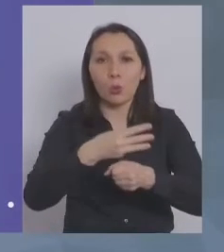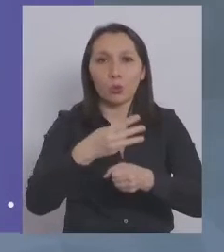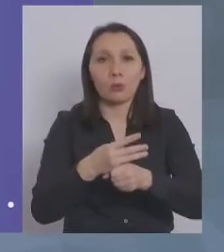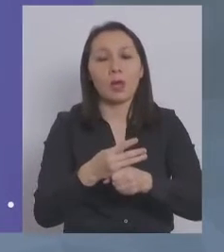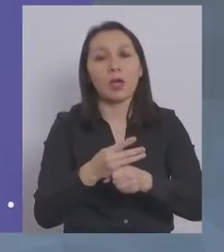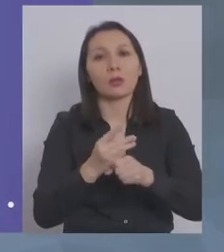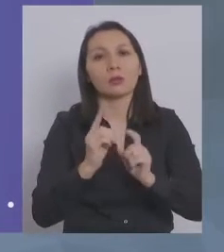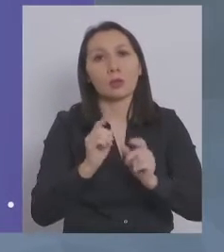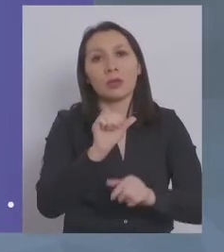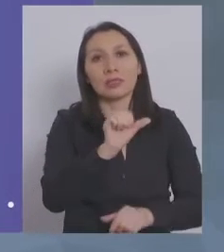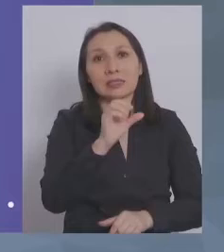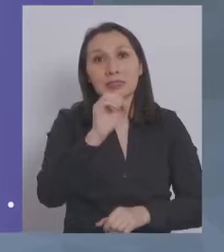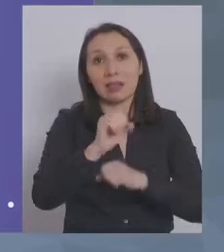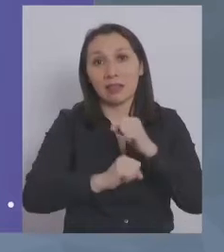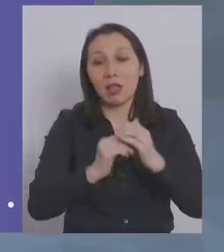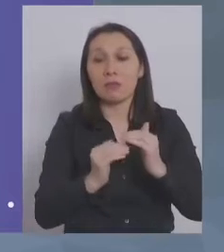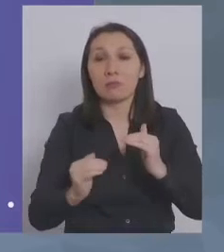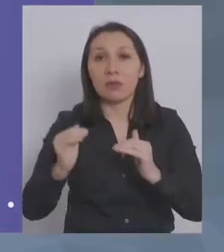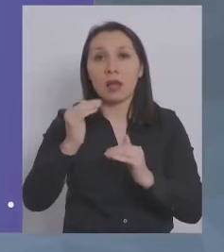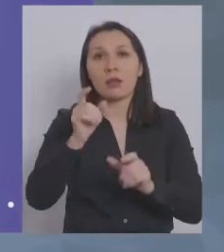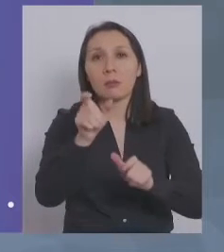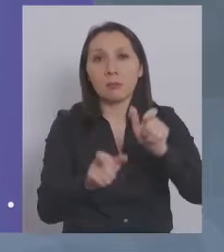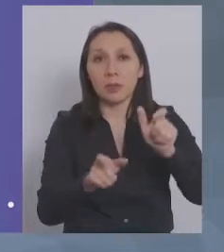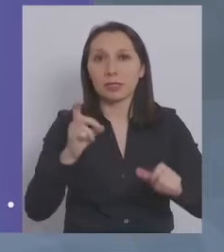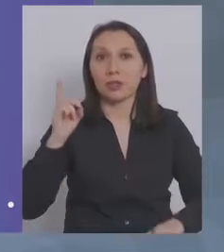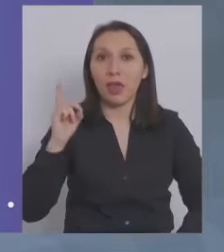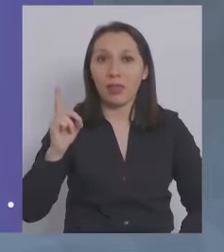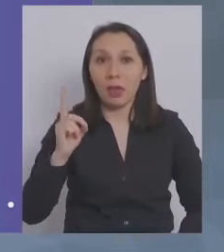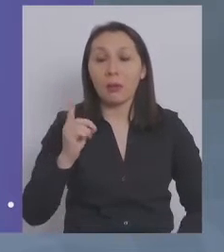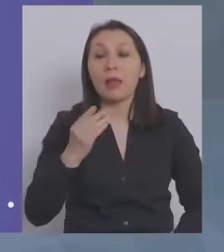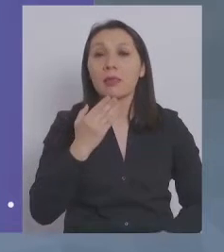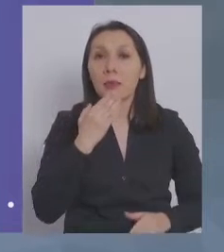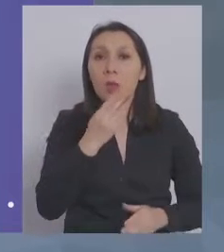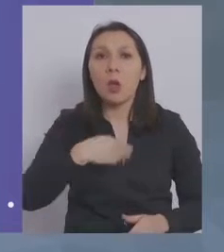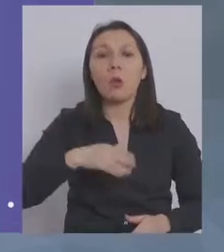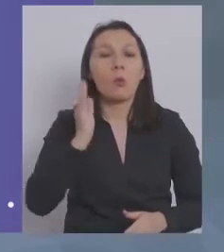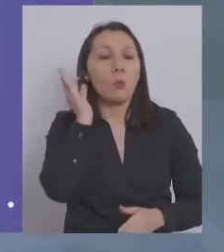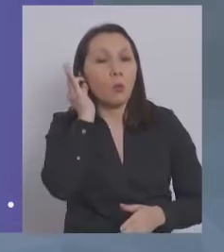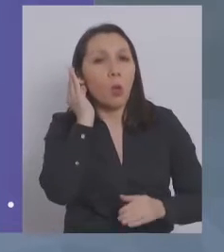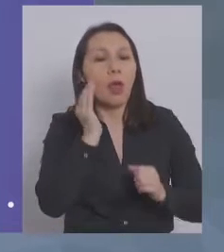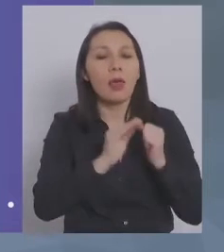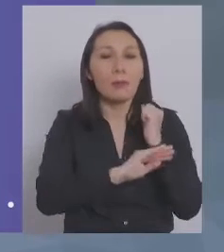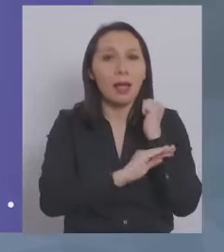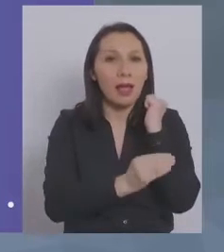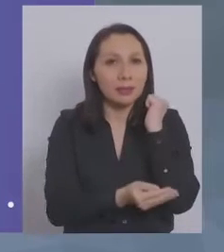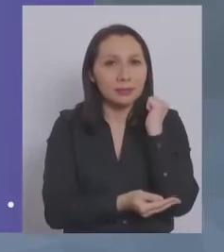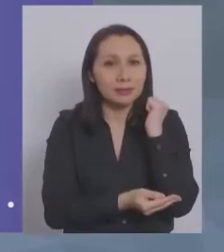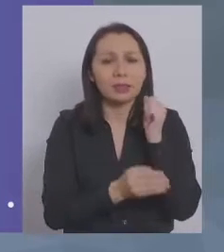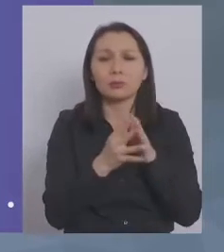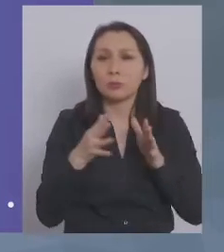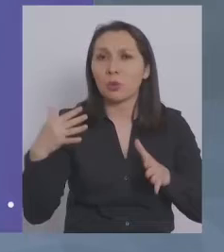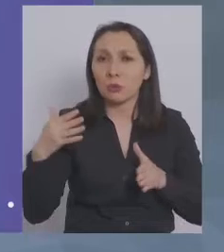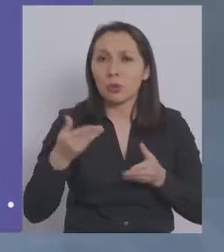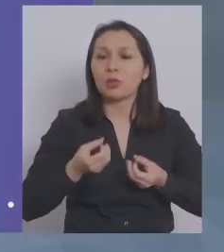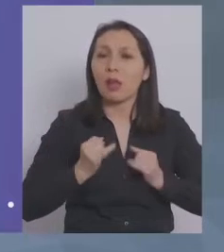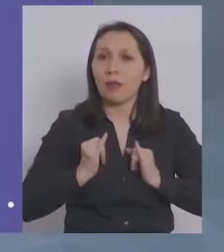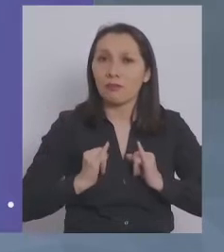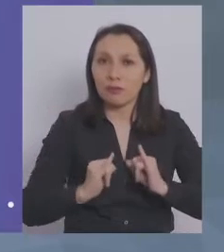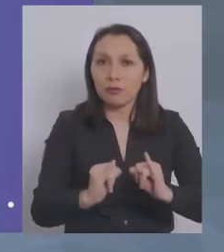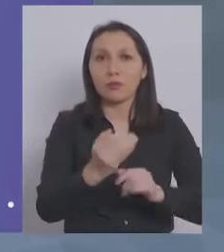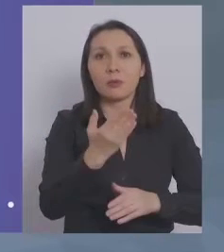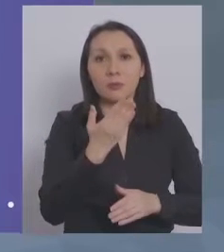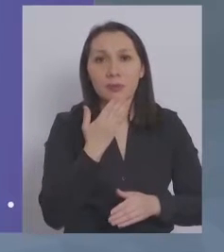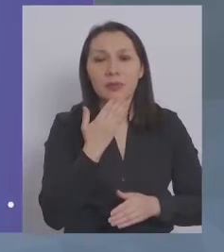de 60 años, las personas con discapacidad y nuestras mujeres embarazadas. Es muy relevante transmitir también